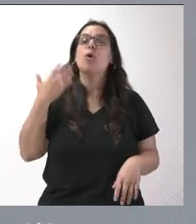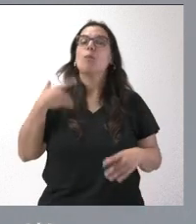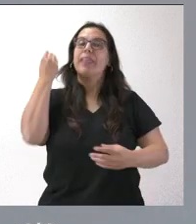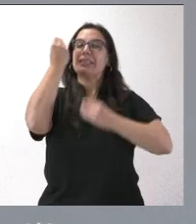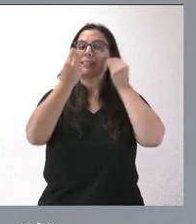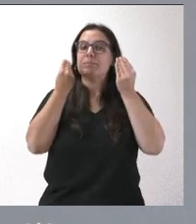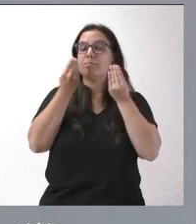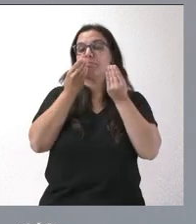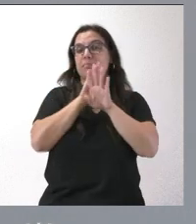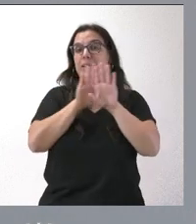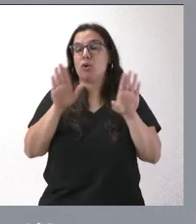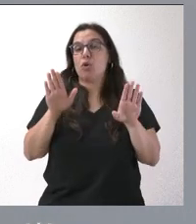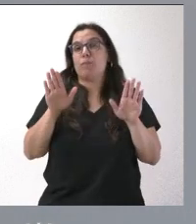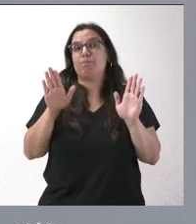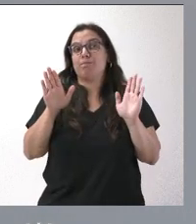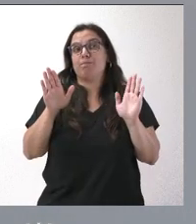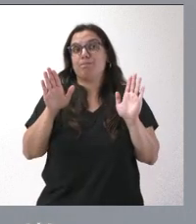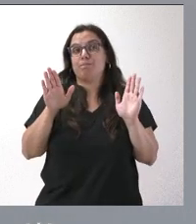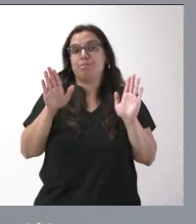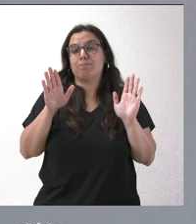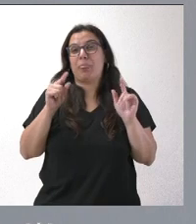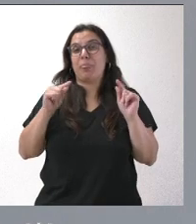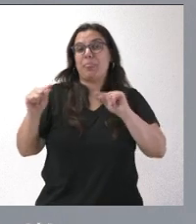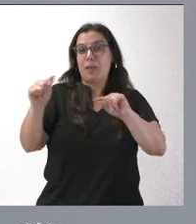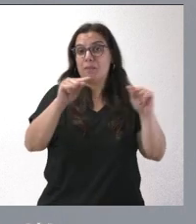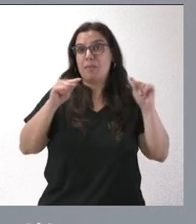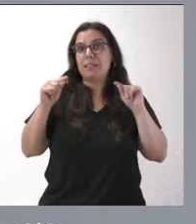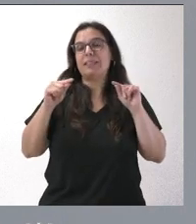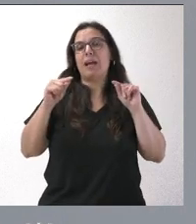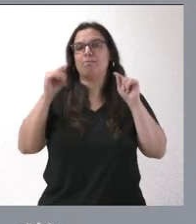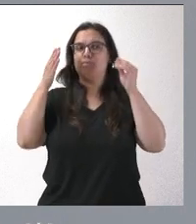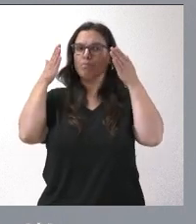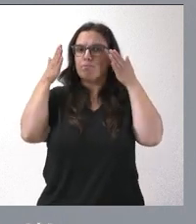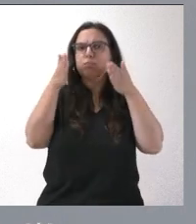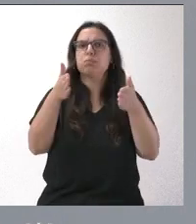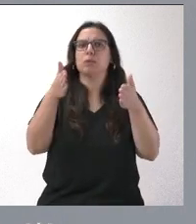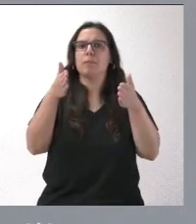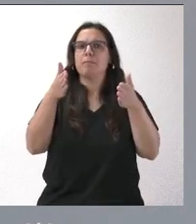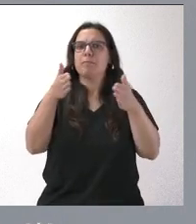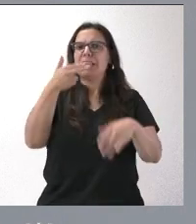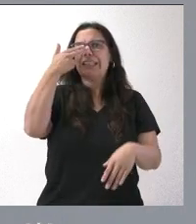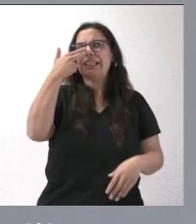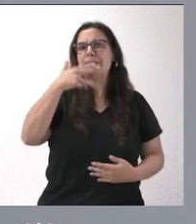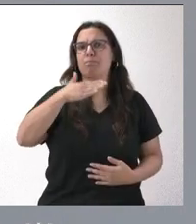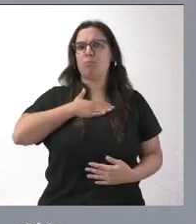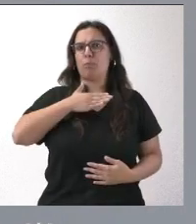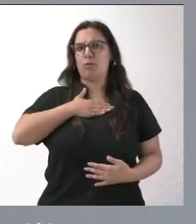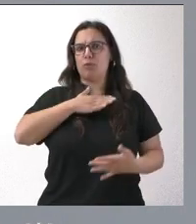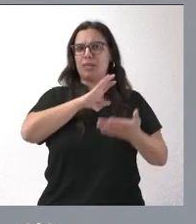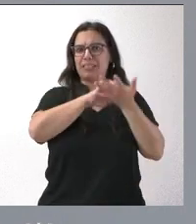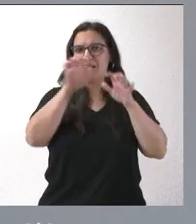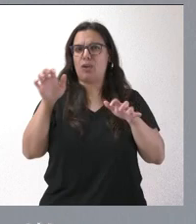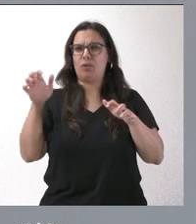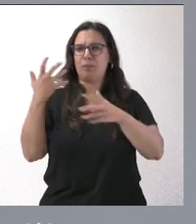adecuada es que el debate se centre en los intereses propios de Castilla y León,